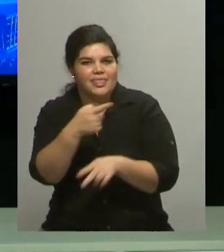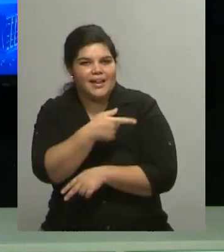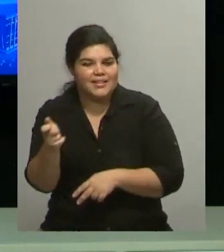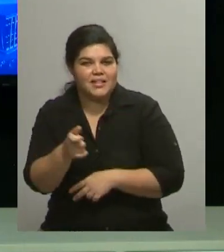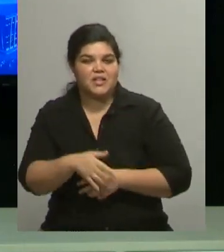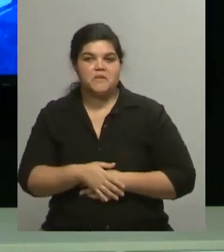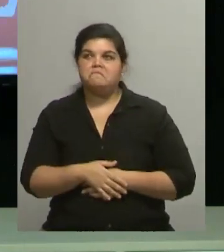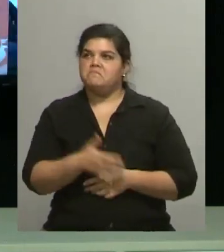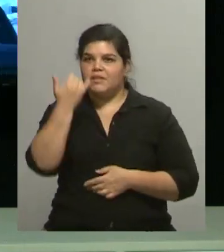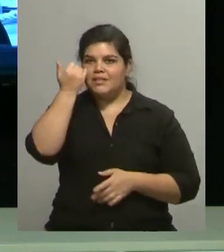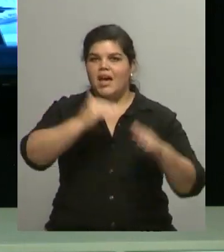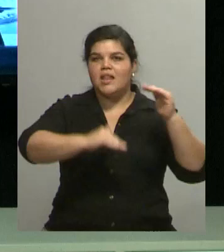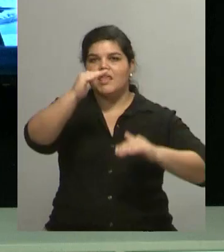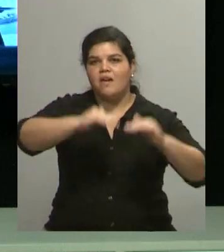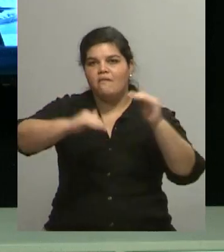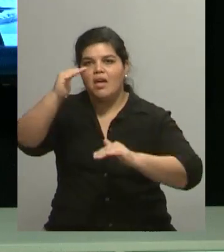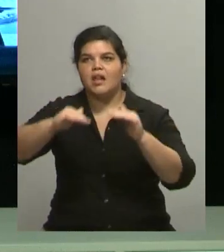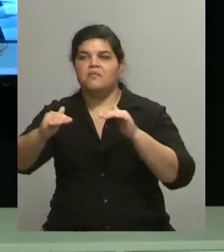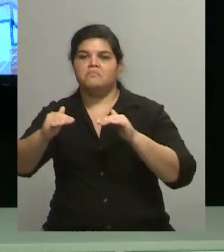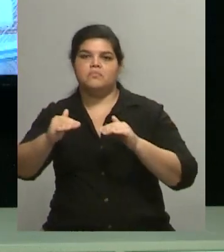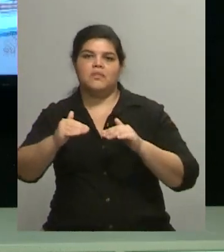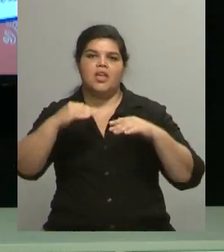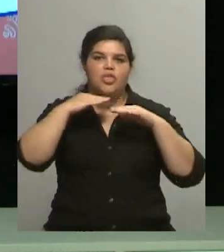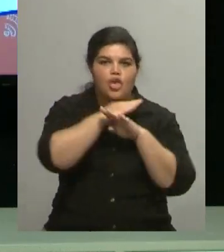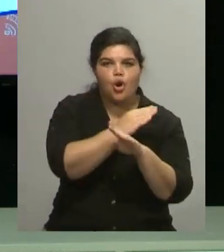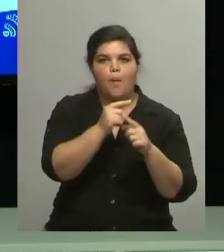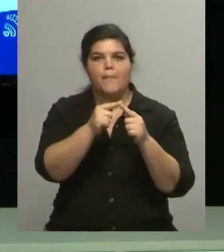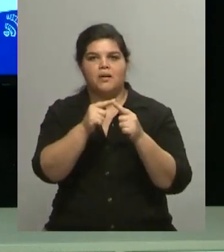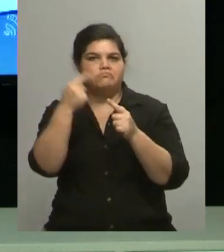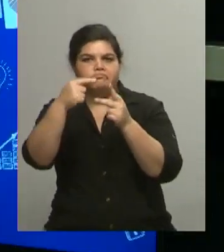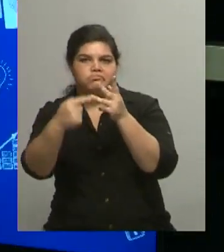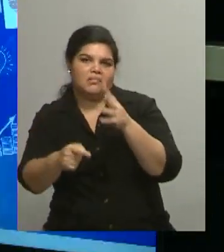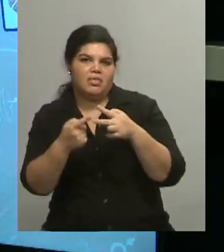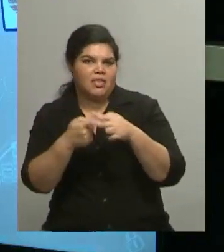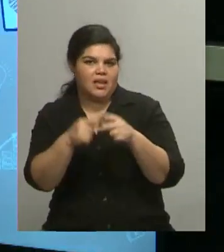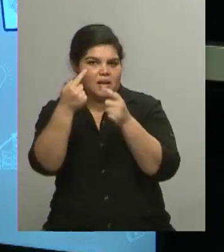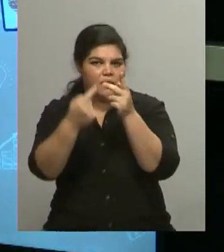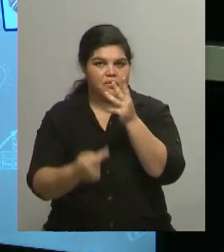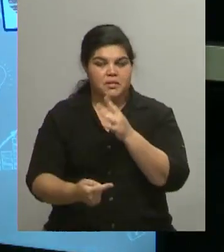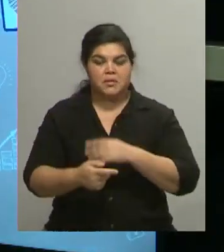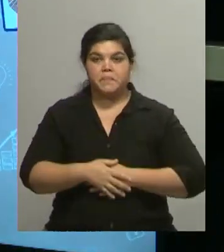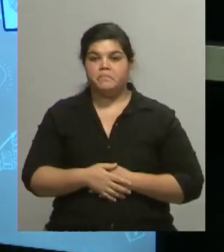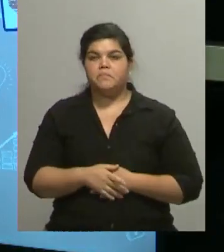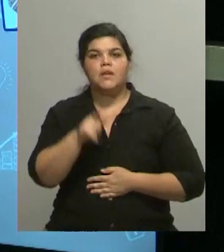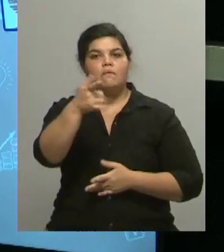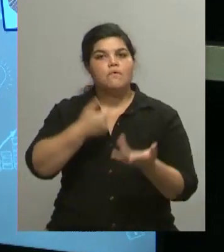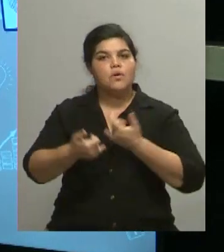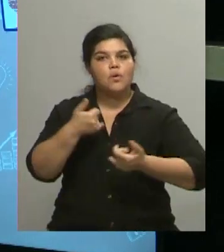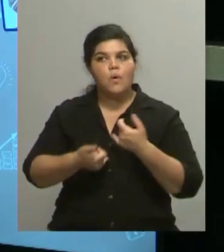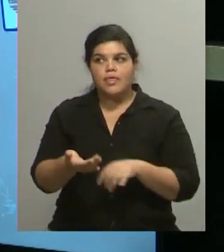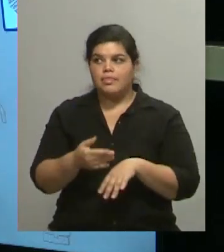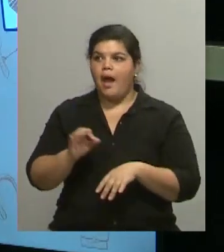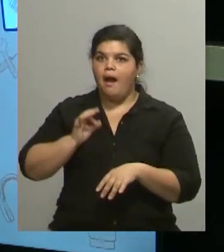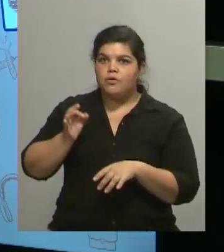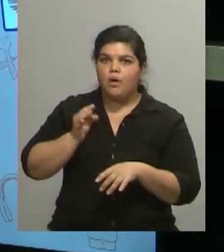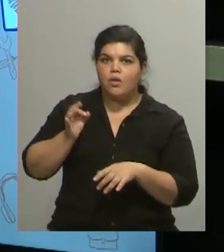con los niveles, contando los niveles de los idiomas o de diferentes talleres. Bueno, a lo largo del recorrido, bueno, vos Patricia decías, has ido creciendo, me